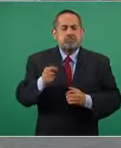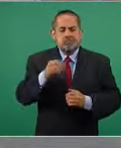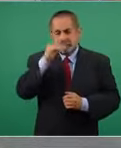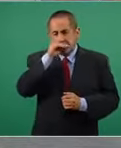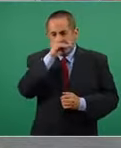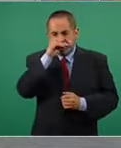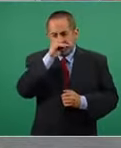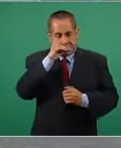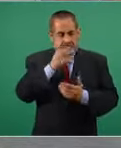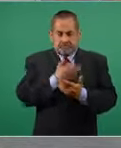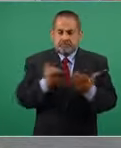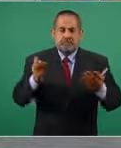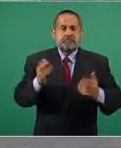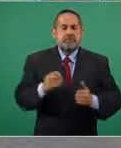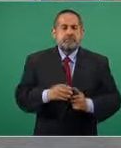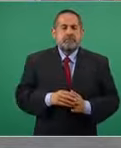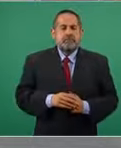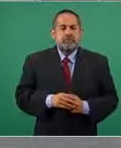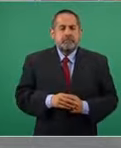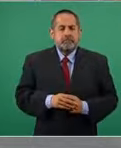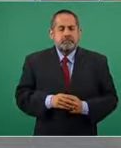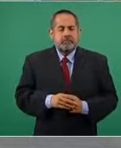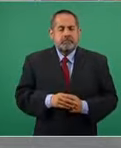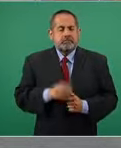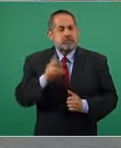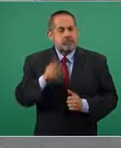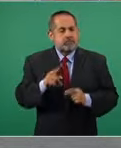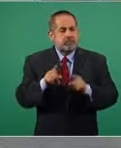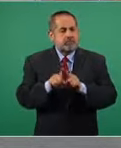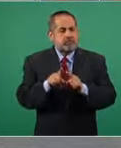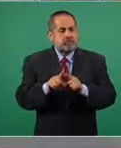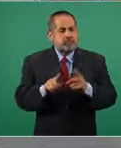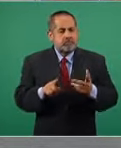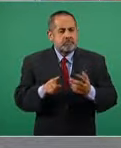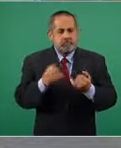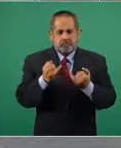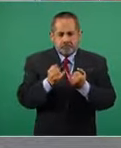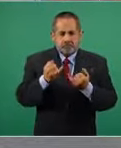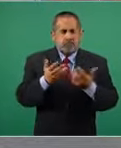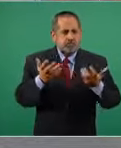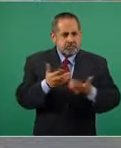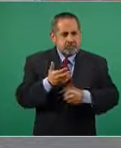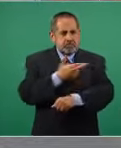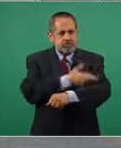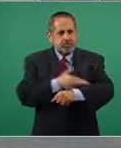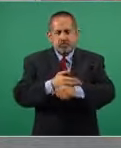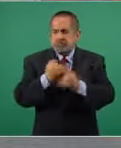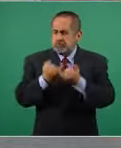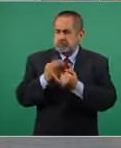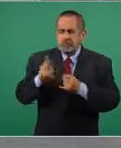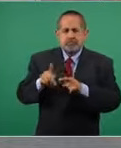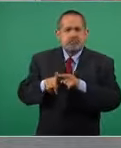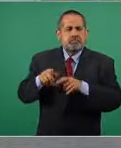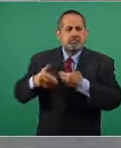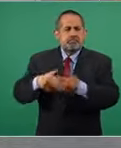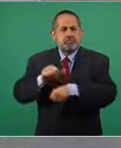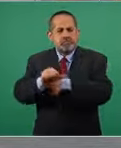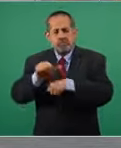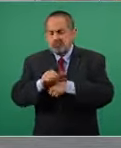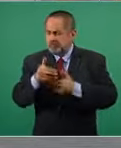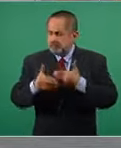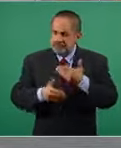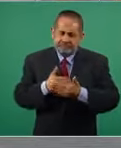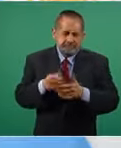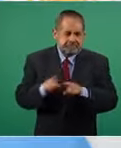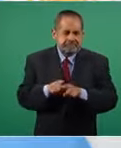gratuita como se está haciendo en Argentina y vamos hacia adelante